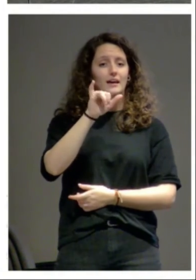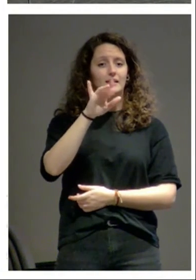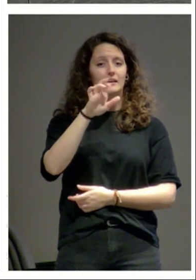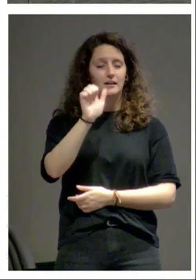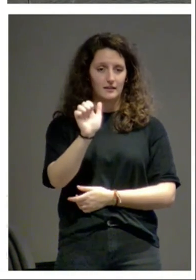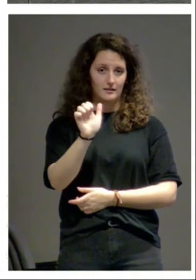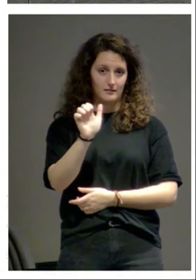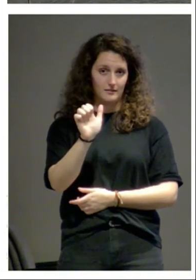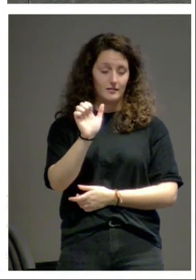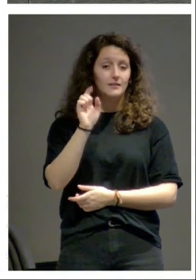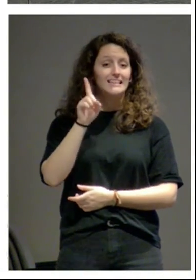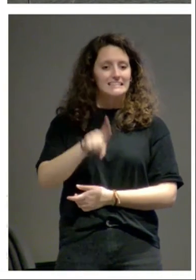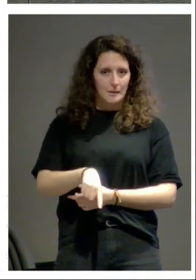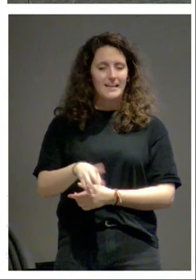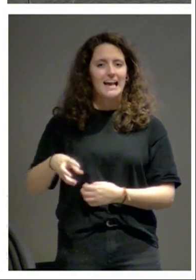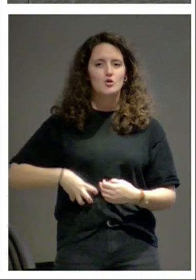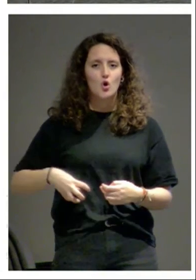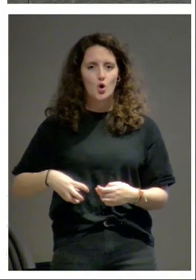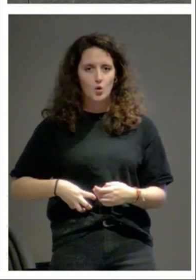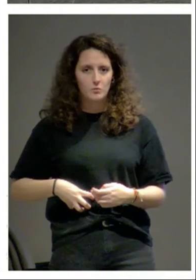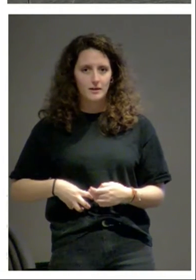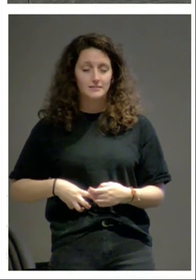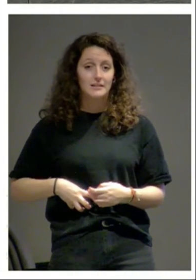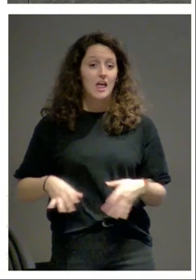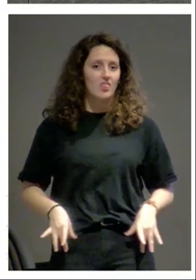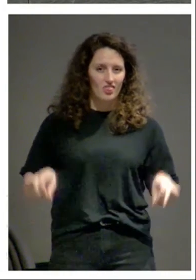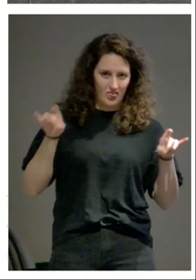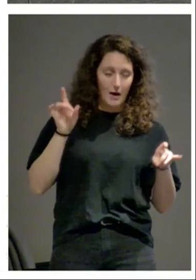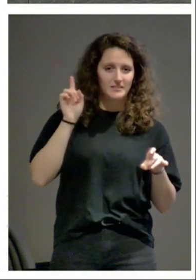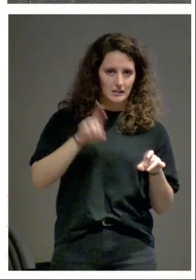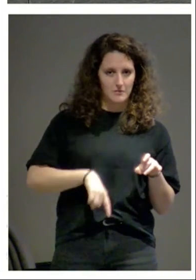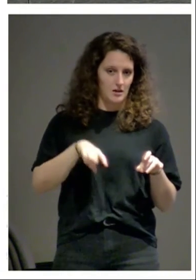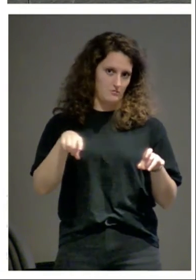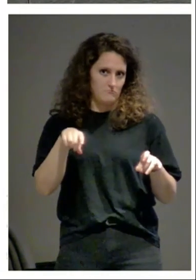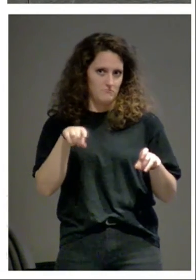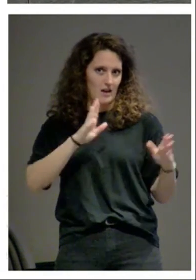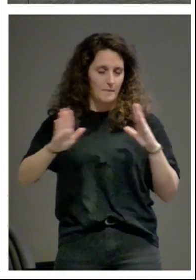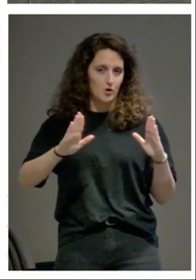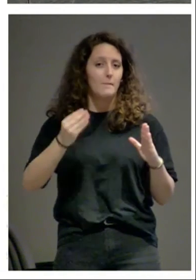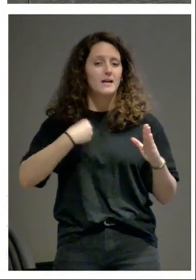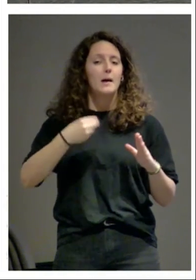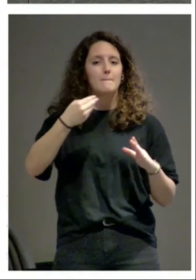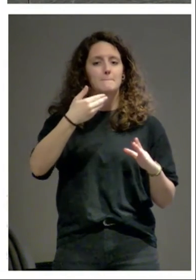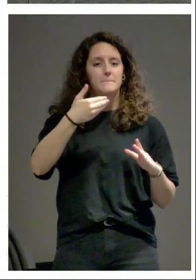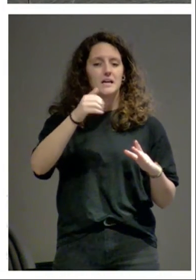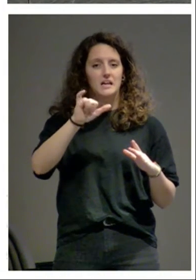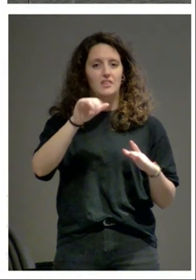tenemos nobles damas ya en estas fechas el caso de Elizabeth Ría